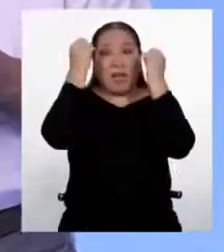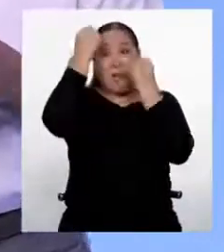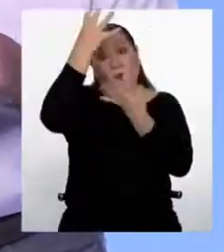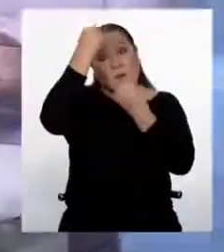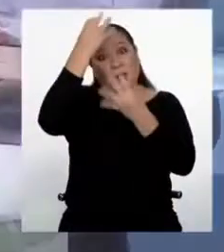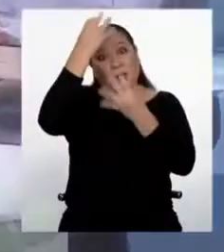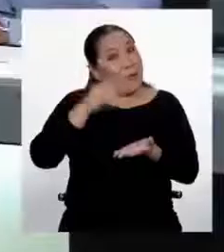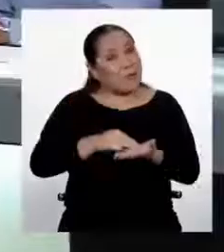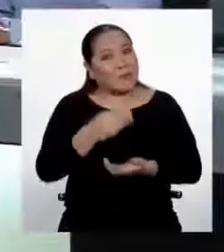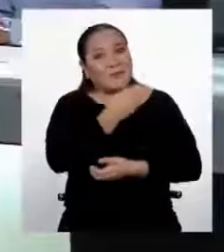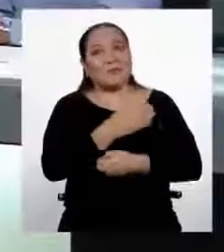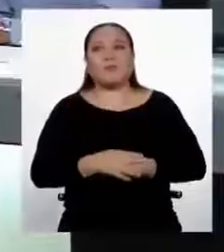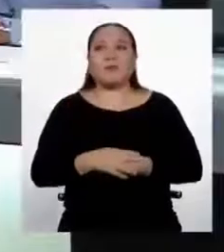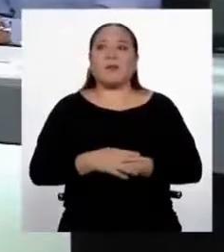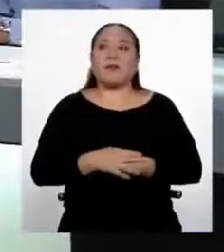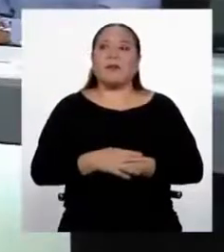Calderón.